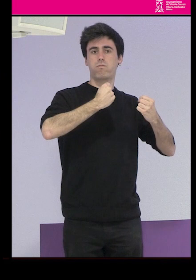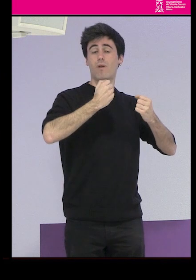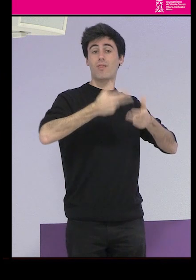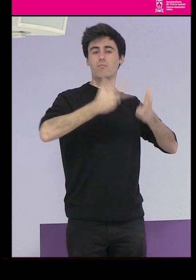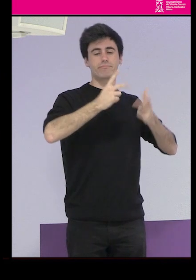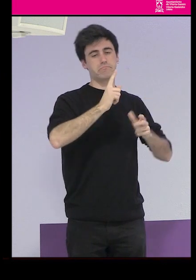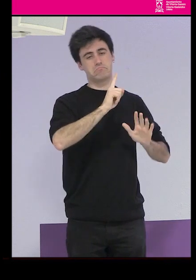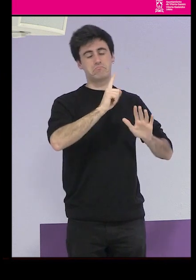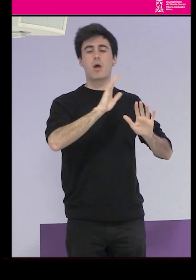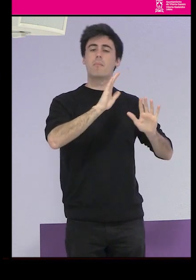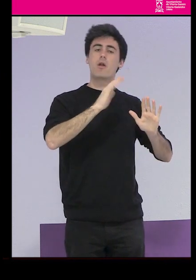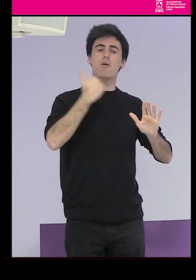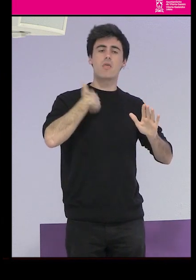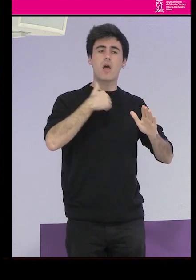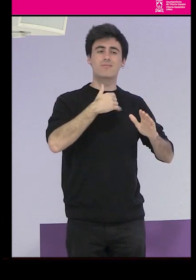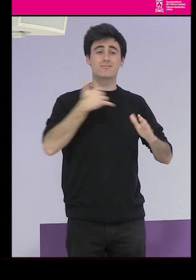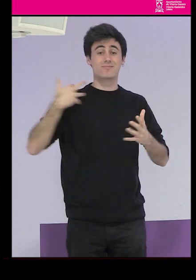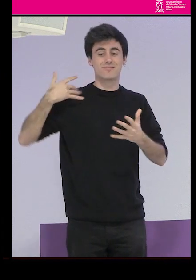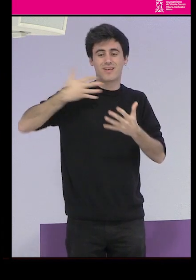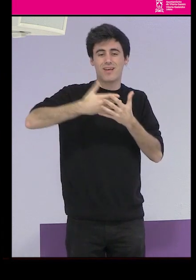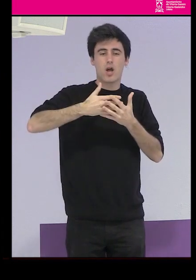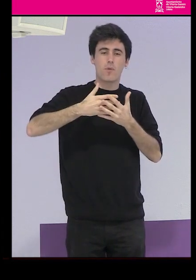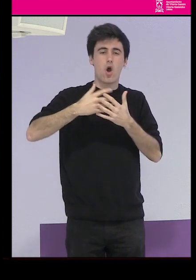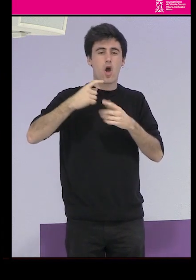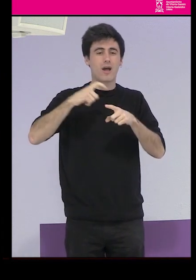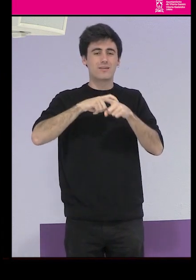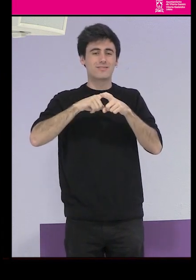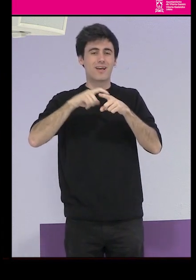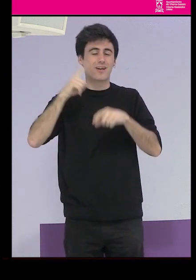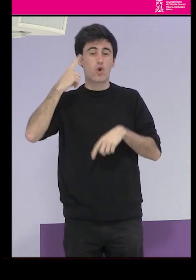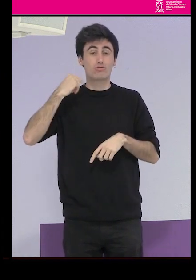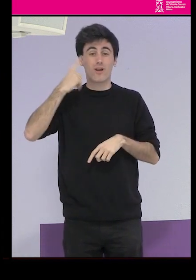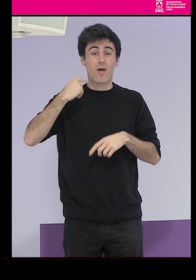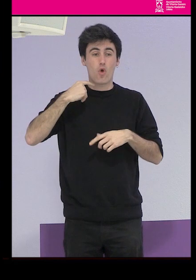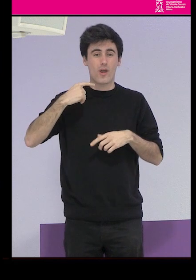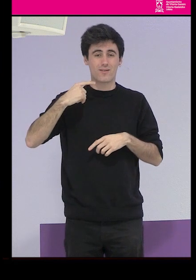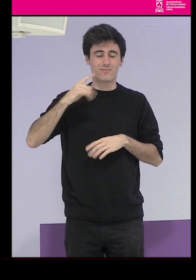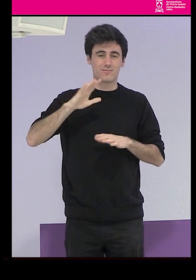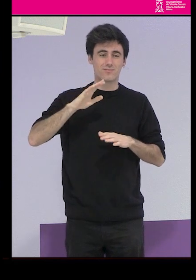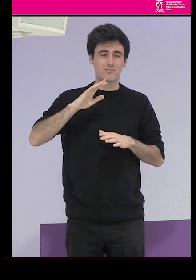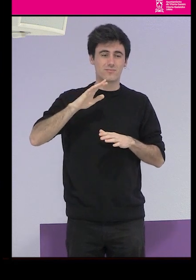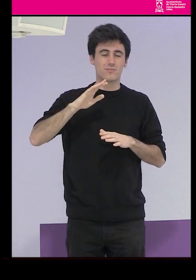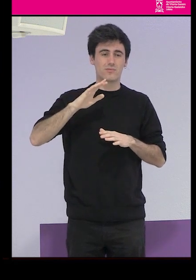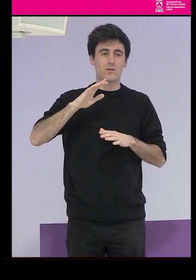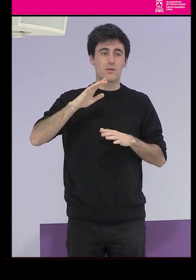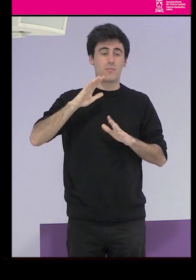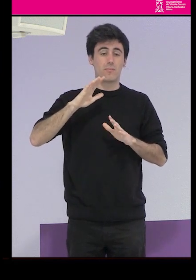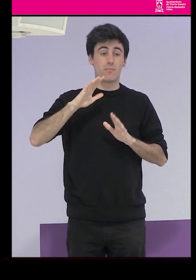pero venía de una trayectoria muy conservadora, pero también con una militancia que